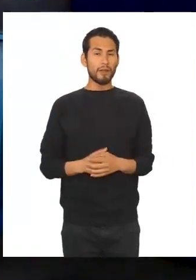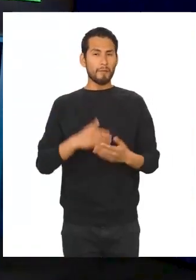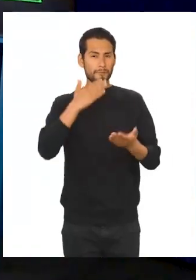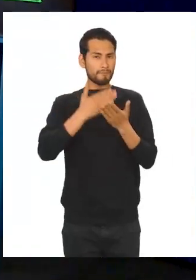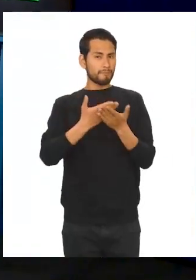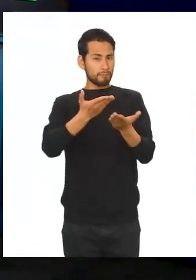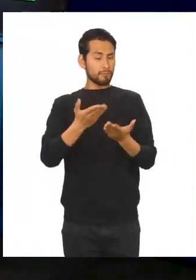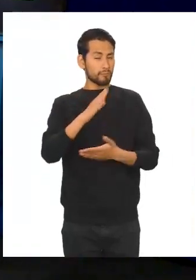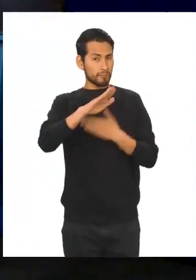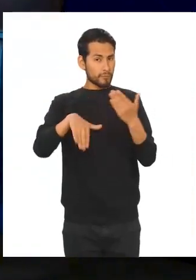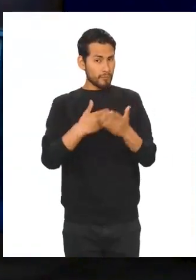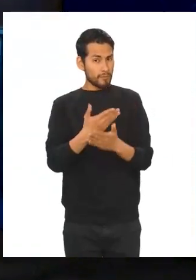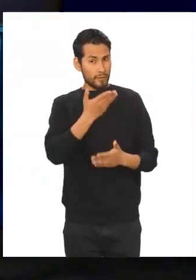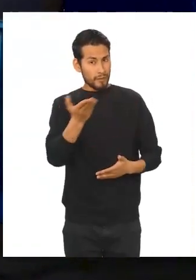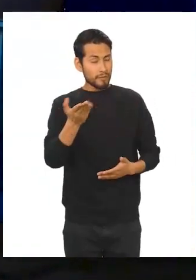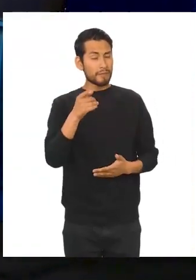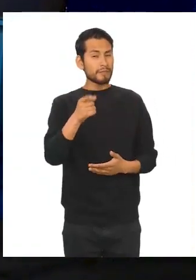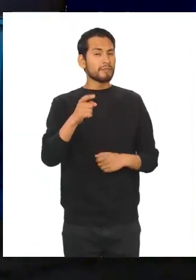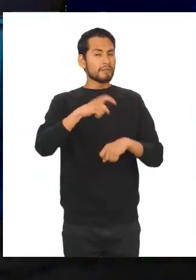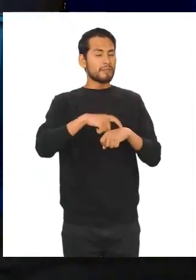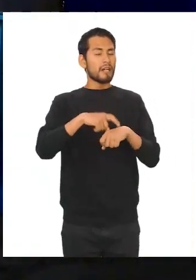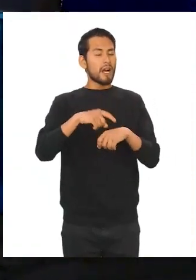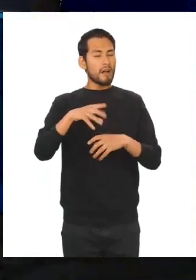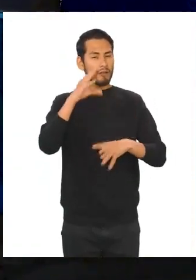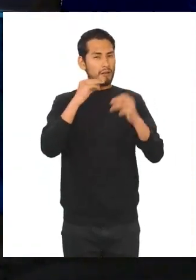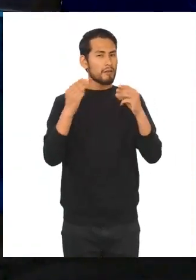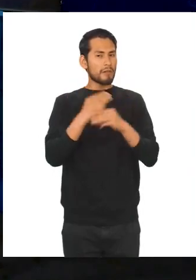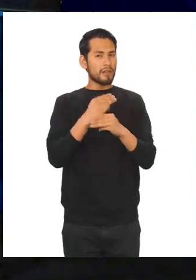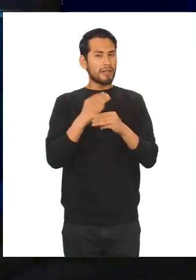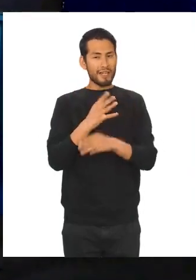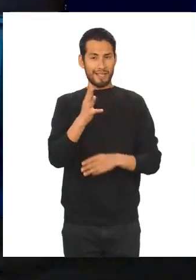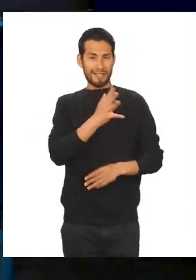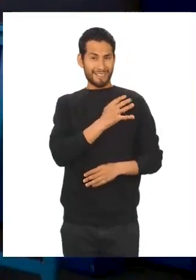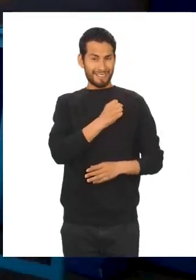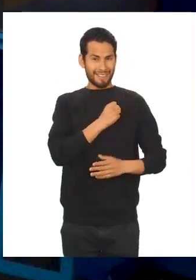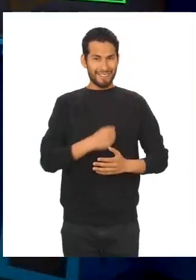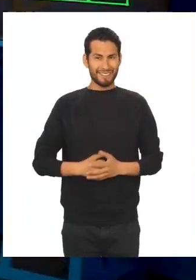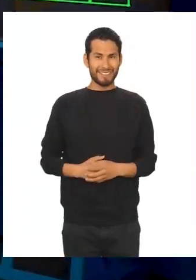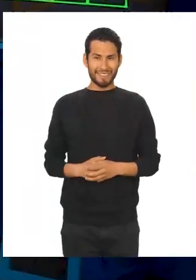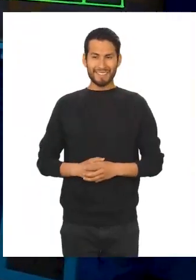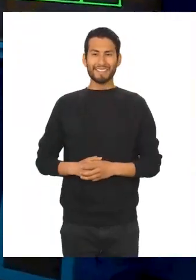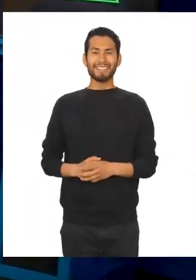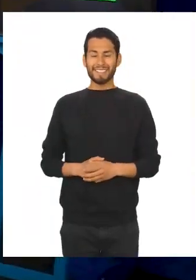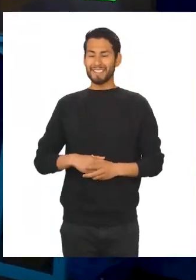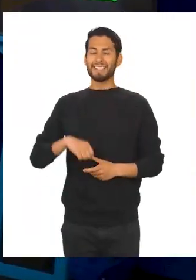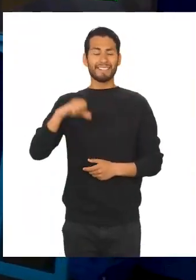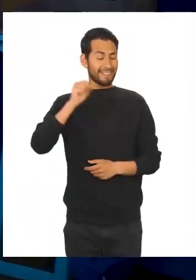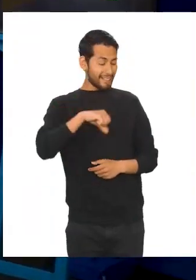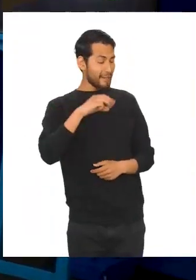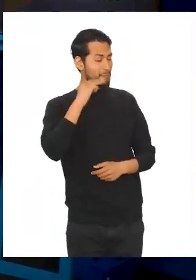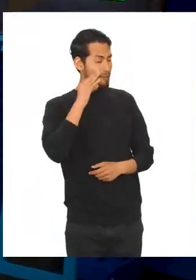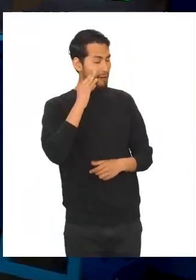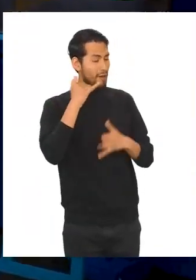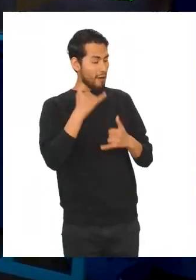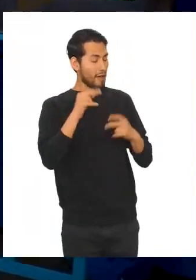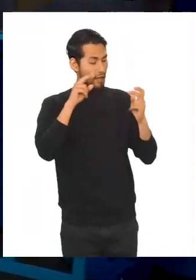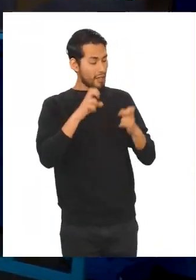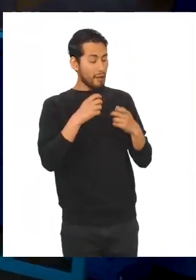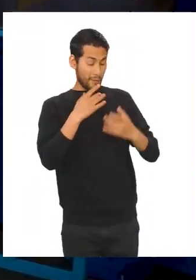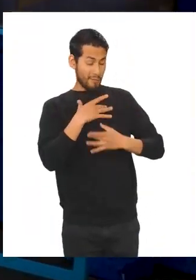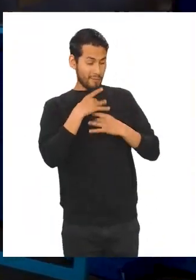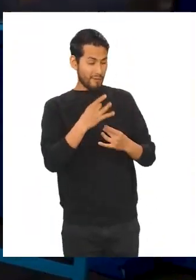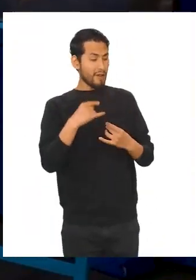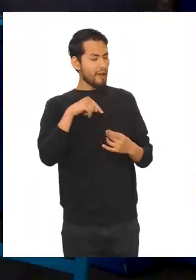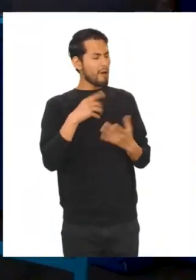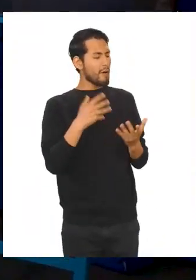vamos a darle la bienvenida a todos ustedes a Tiempo para Aprender Matemática de quinto de secundaria. Así es, Maffer. Hoy tocaremos un tema